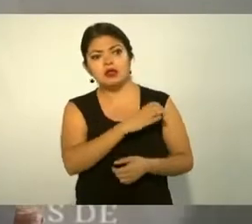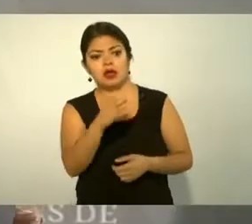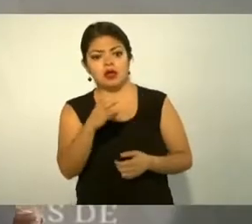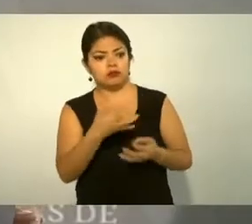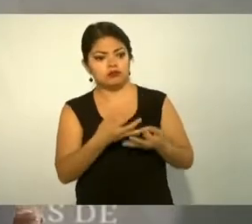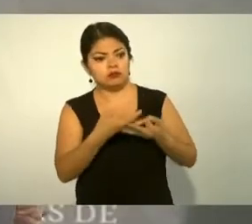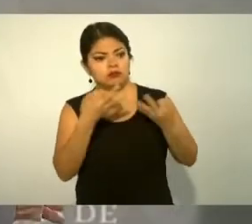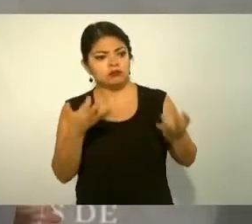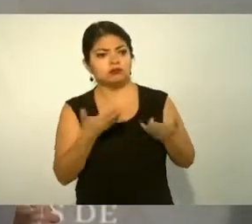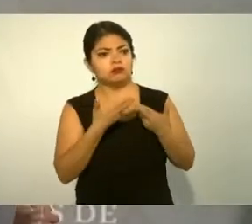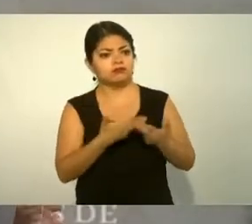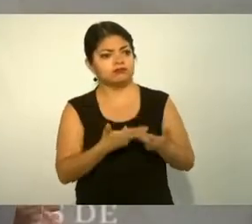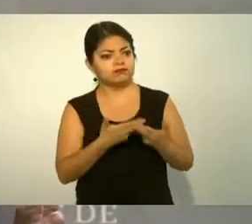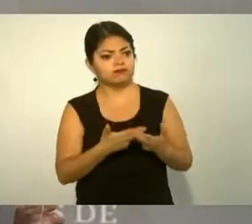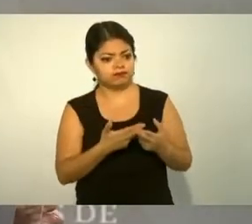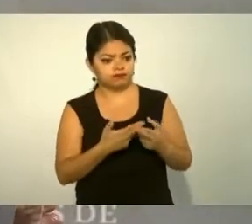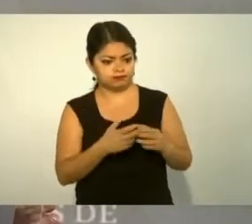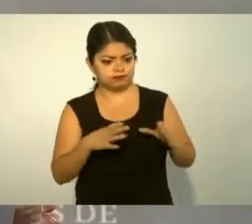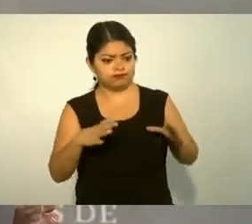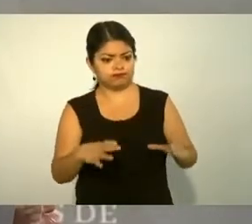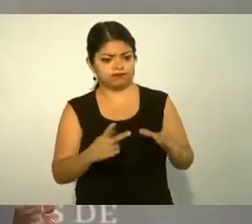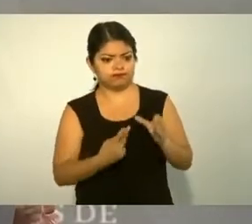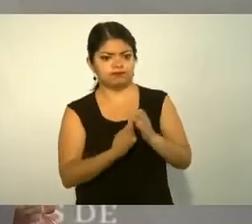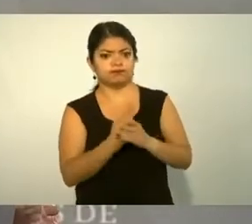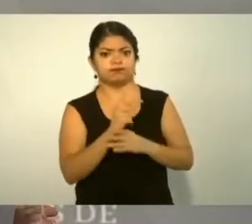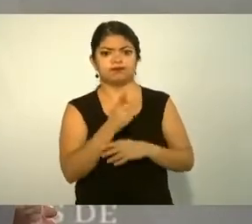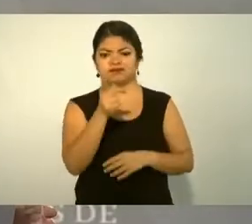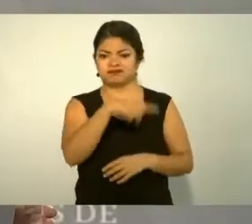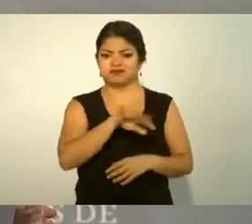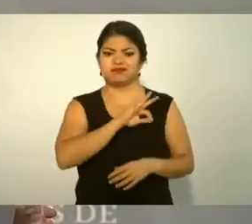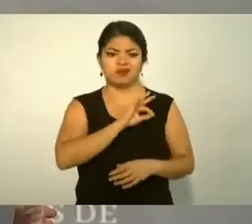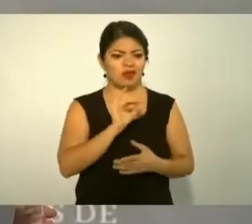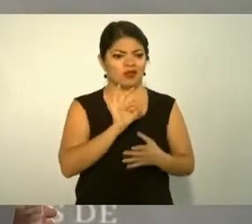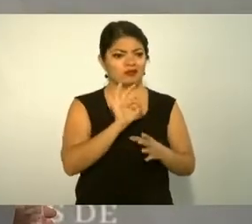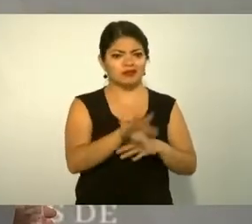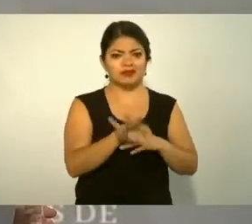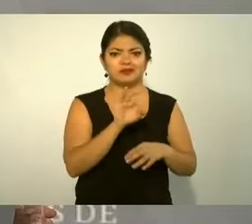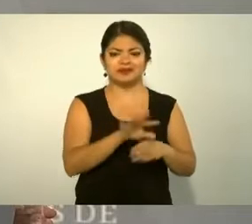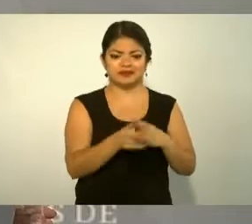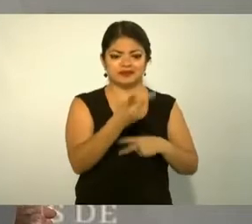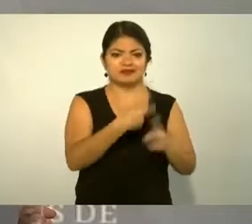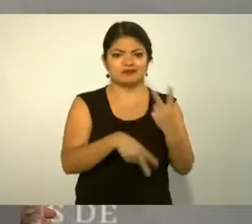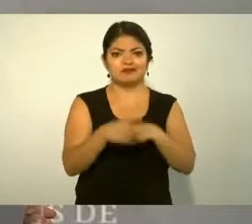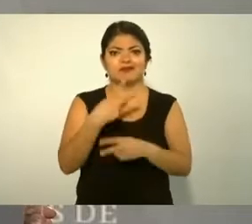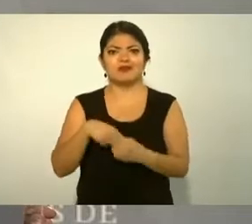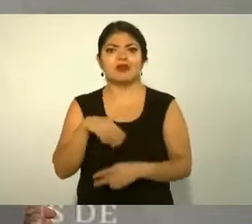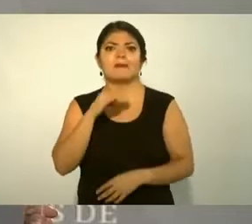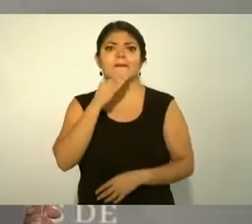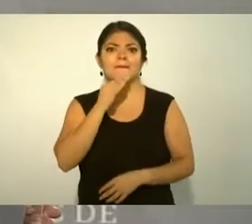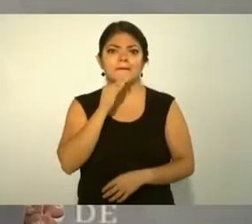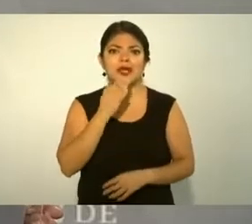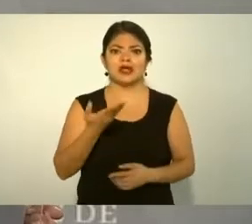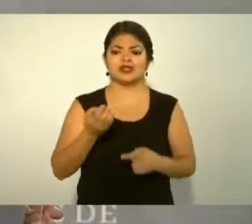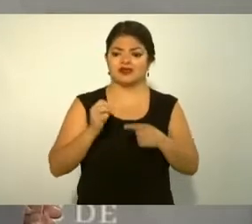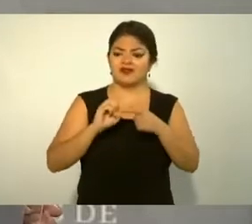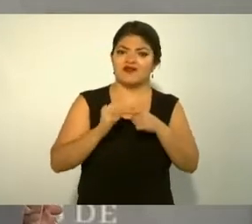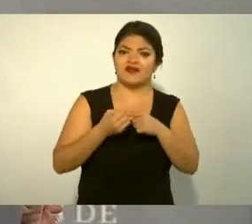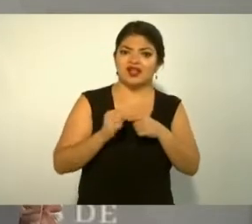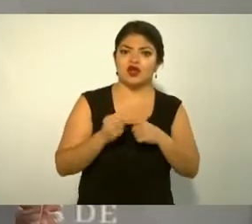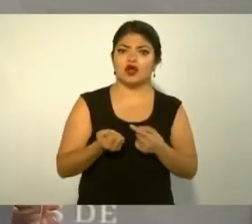sembrar todo lo que se pueda de maíz de frijol de básicos